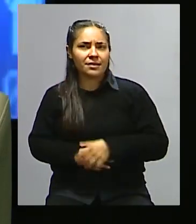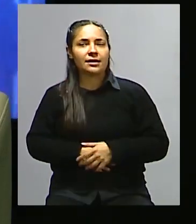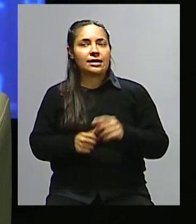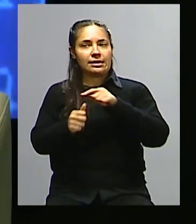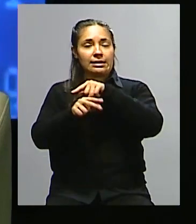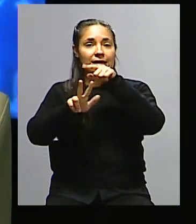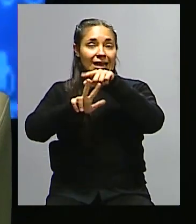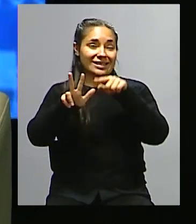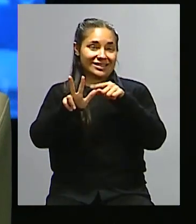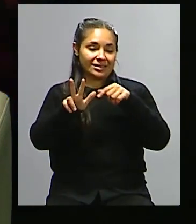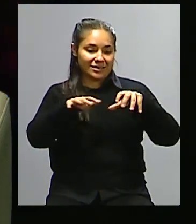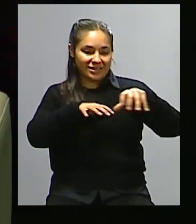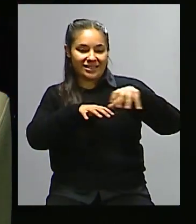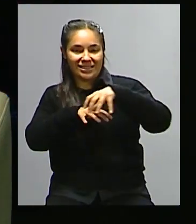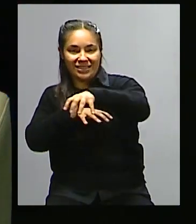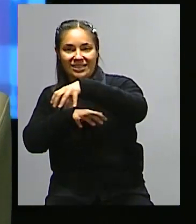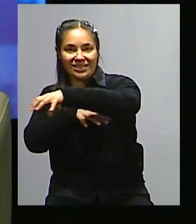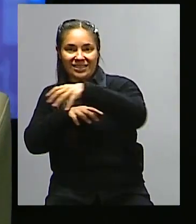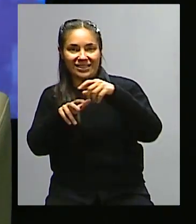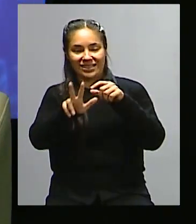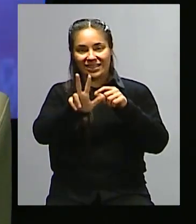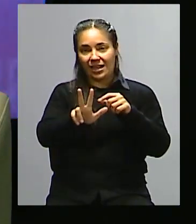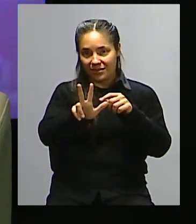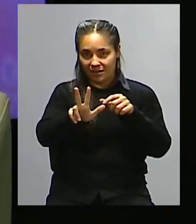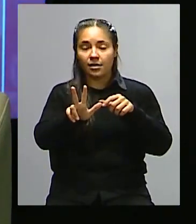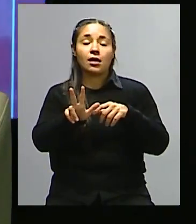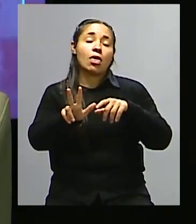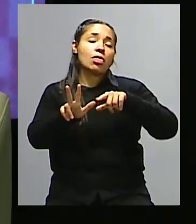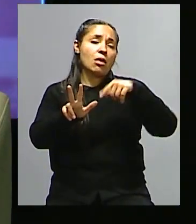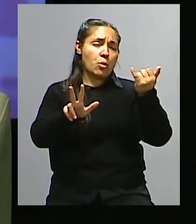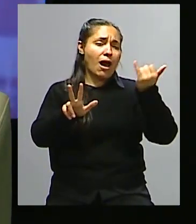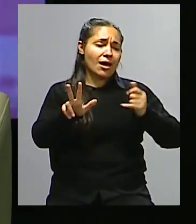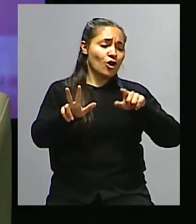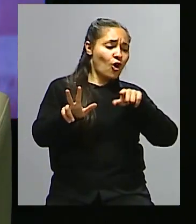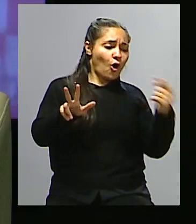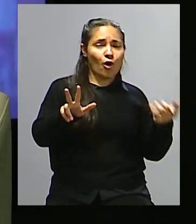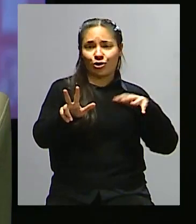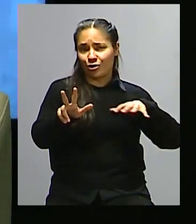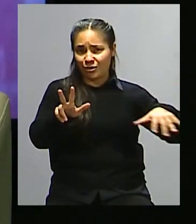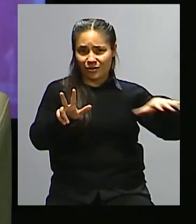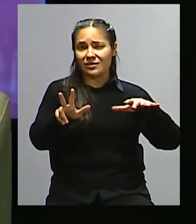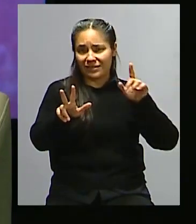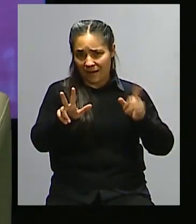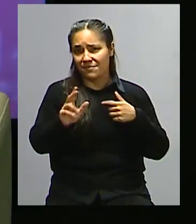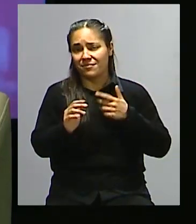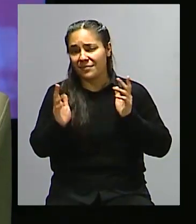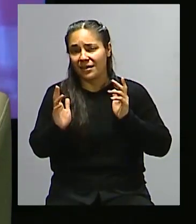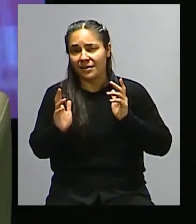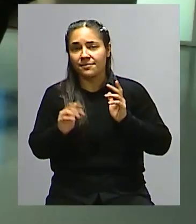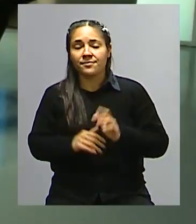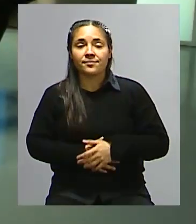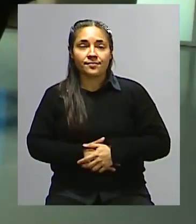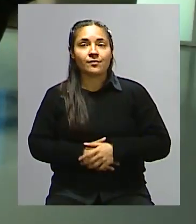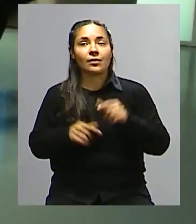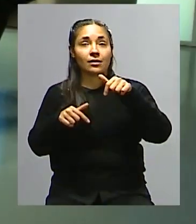grandes subsistemas. Y después existen cosas que están por fuera de todo eso o que tienen parte de alguno de eso, como Melange, digamos. Claro.